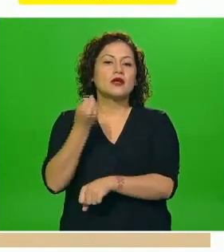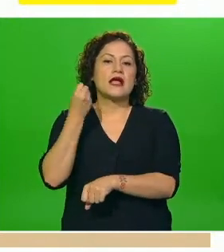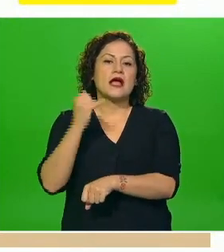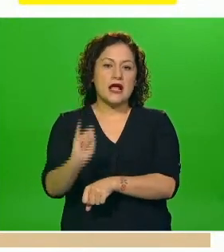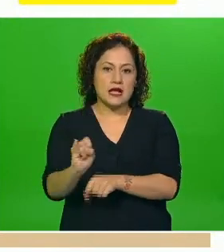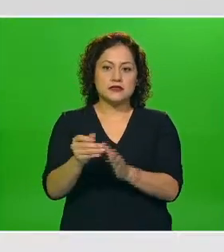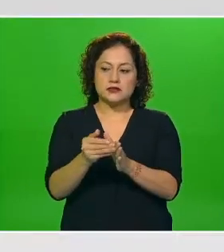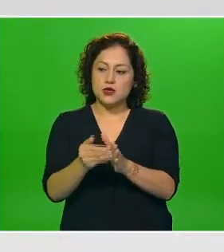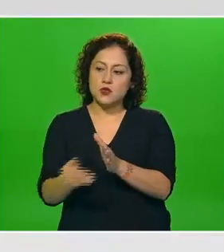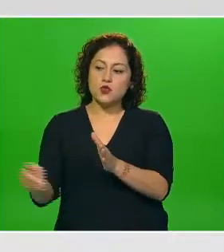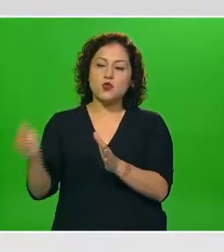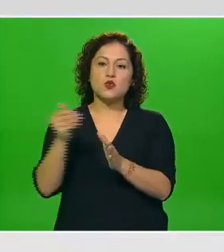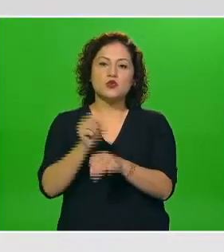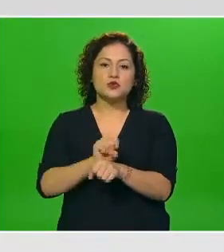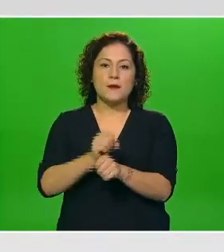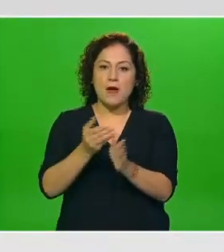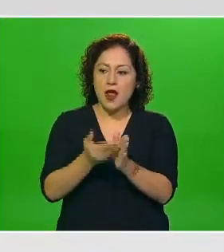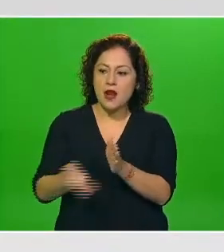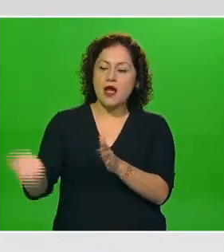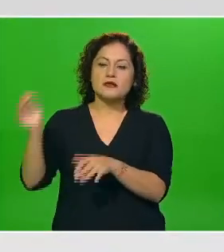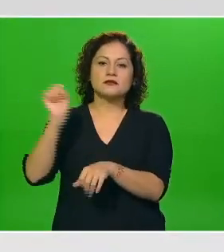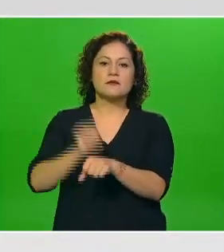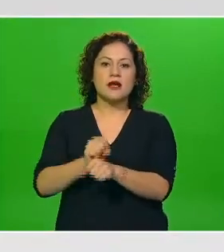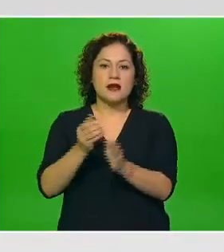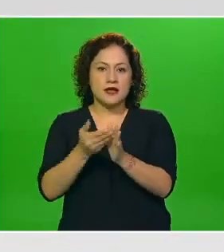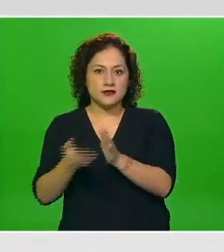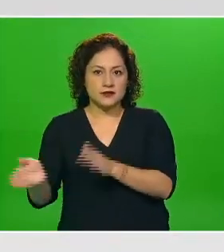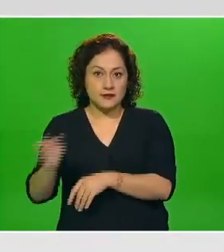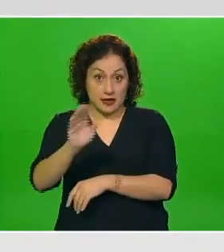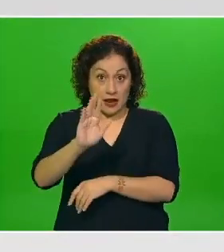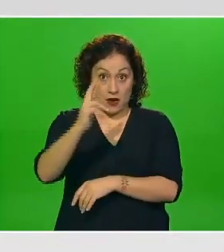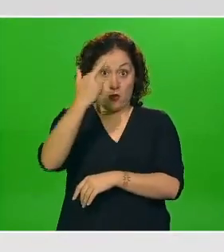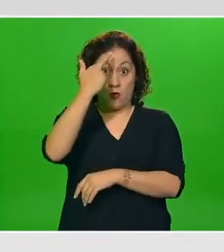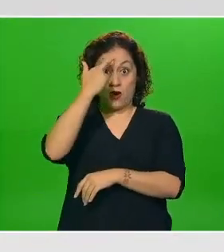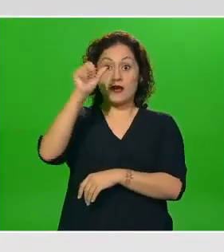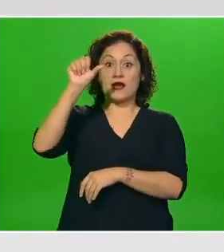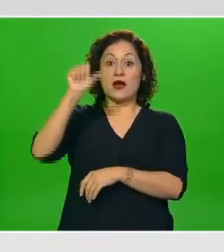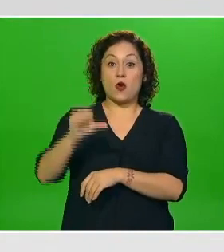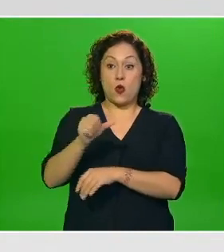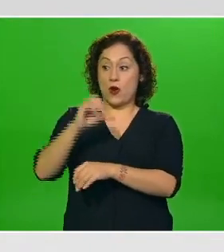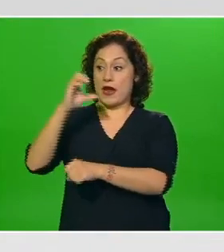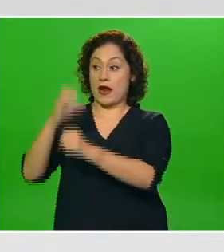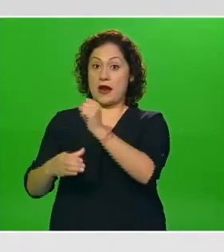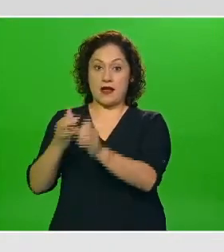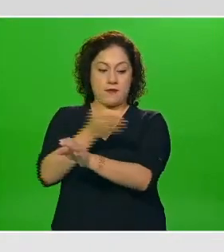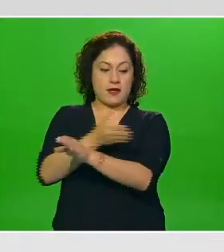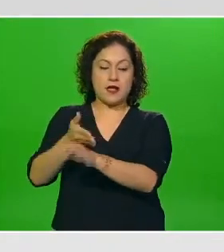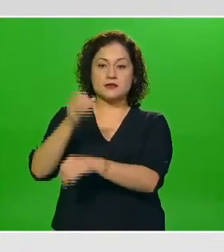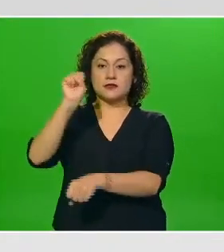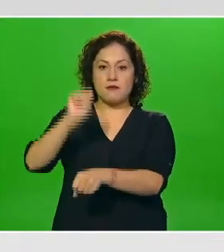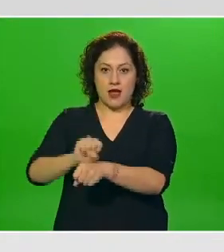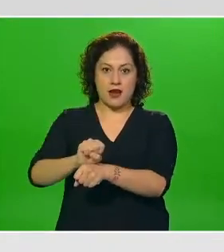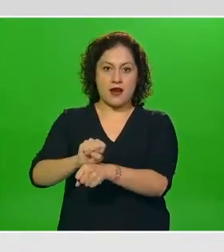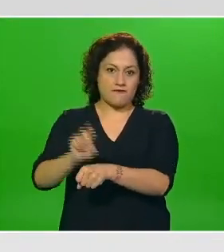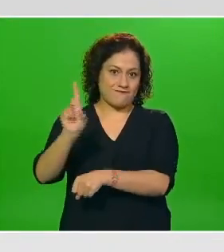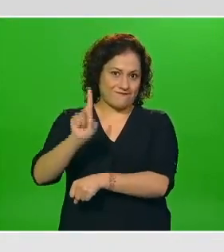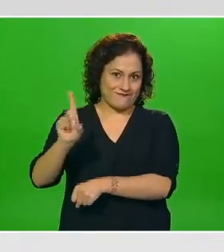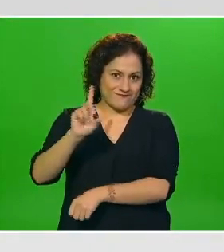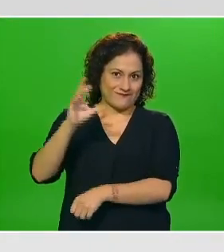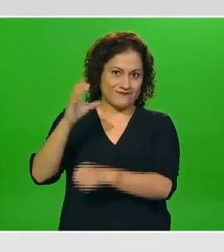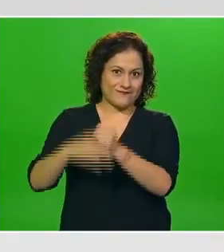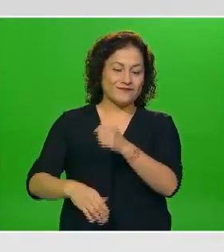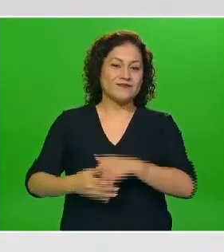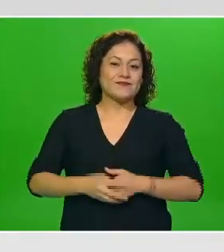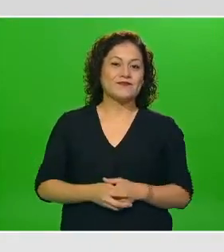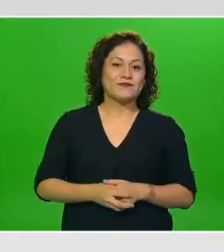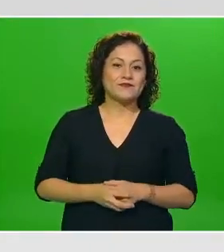semanas epidemiológicas recordando hoy es el último día de nuestra semana epidemiológica veinte este año cuenta